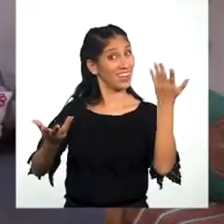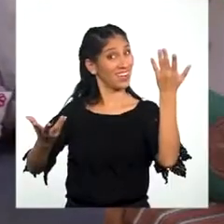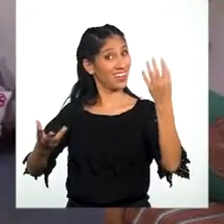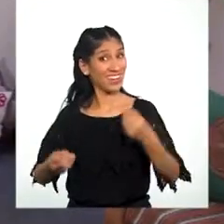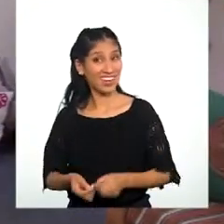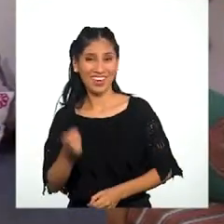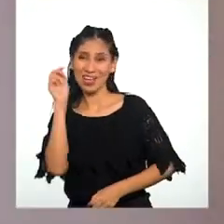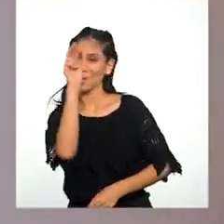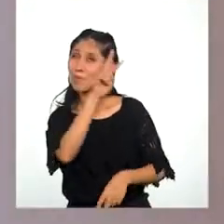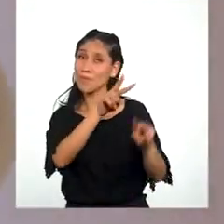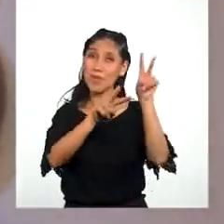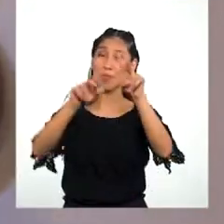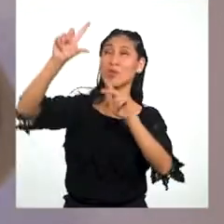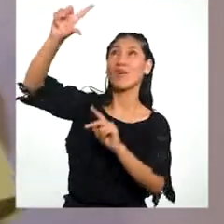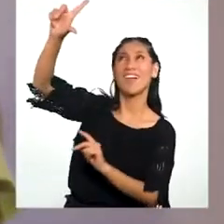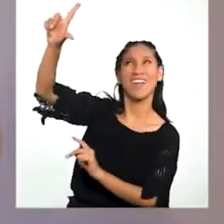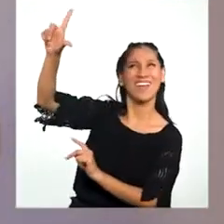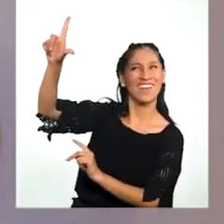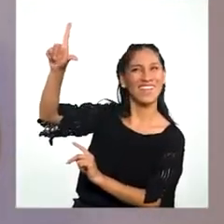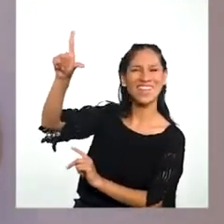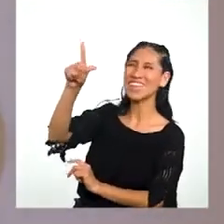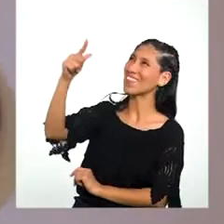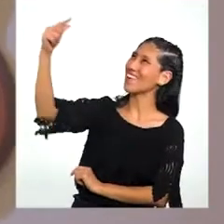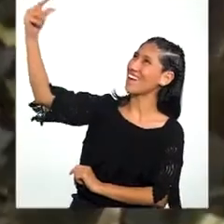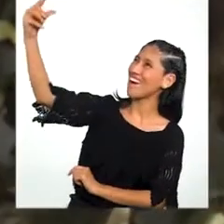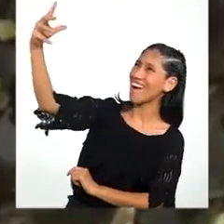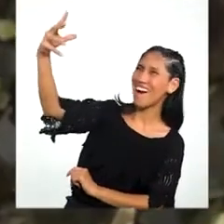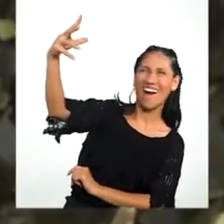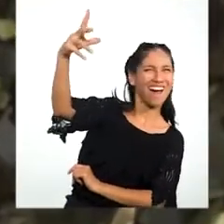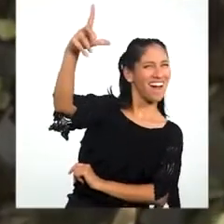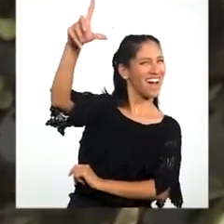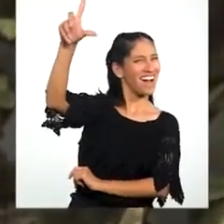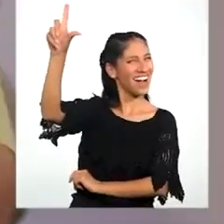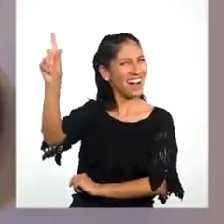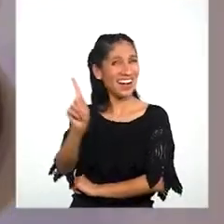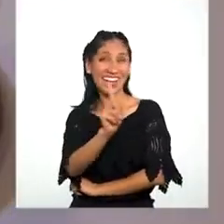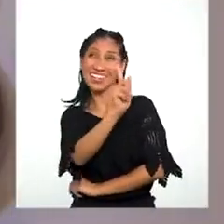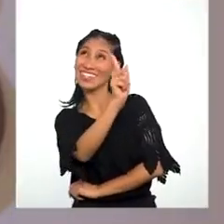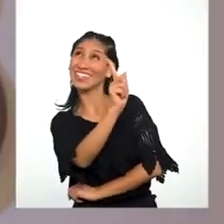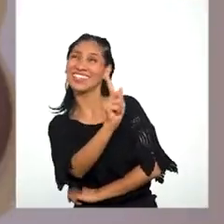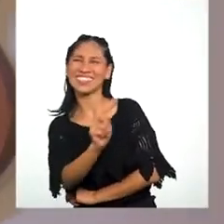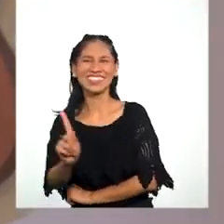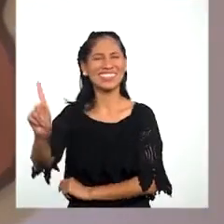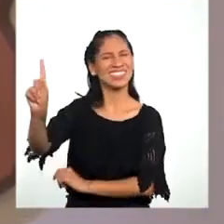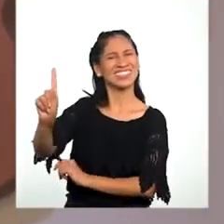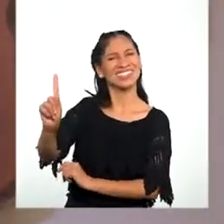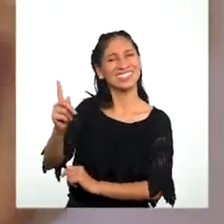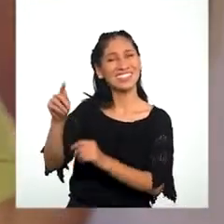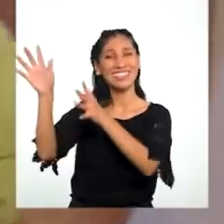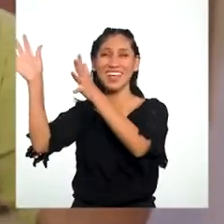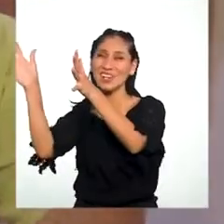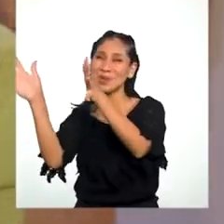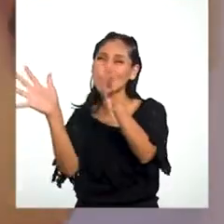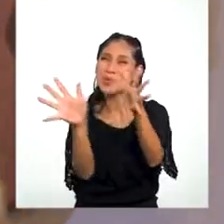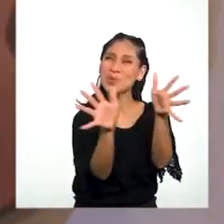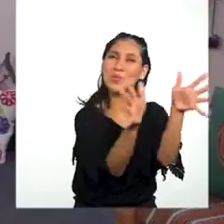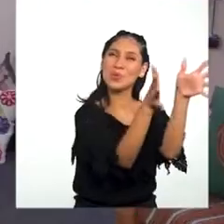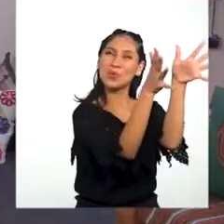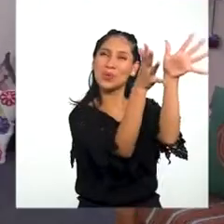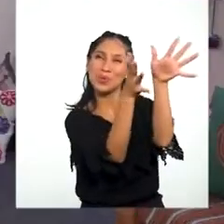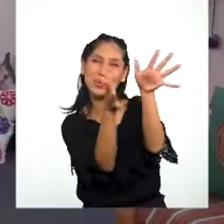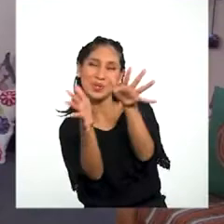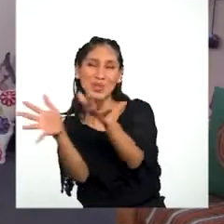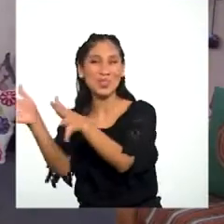Vemos a la luna que nos ilumina Y sentimos el aire fresco que nos abraza